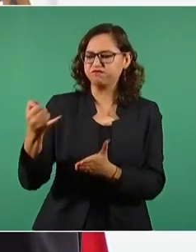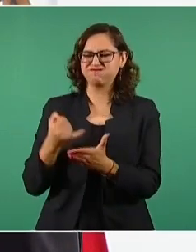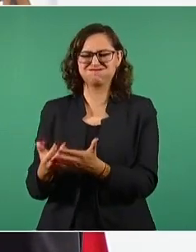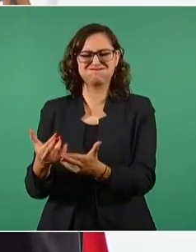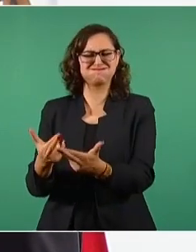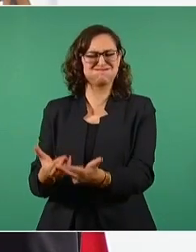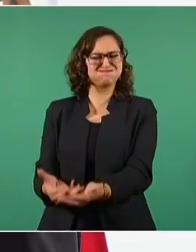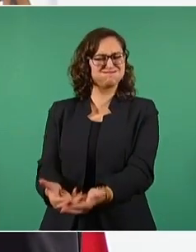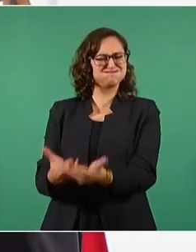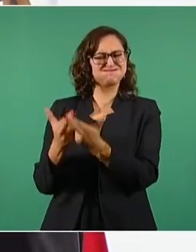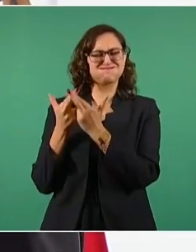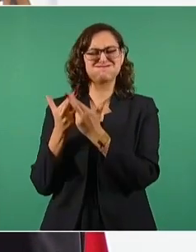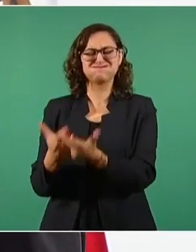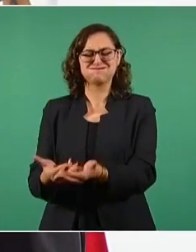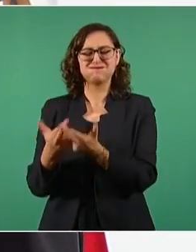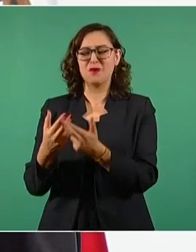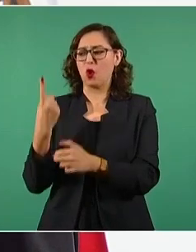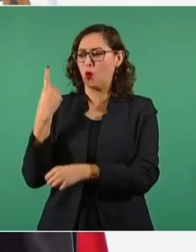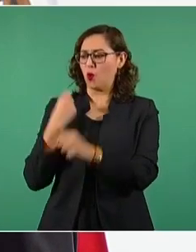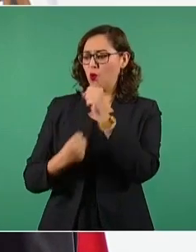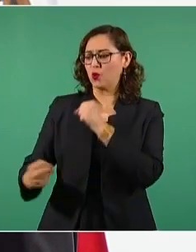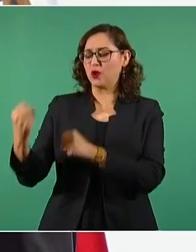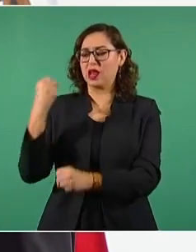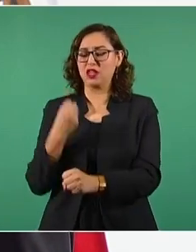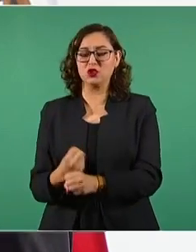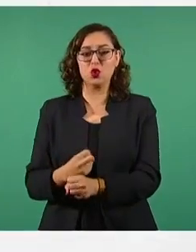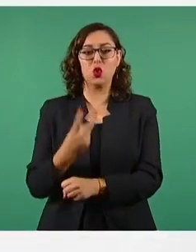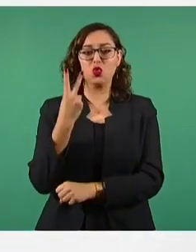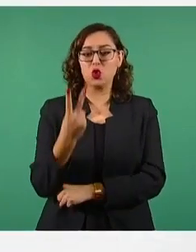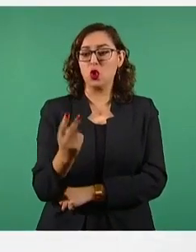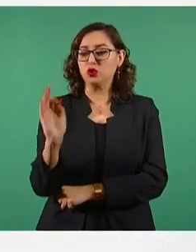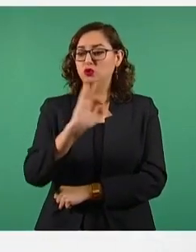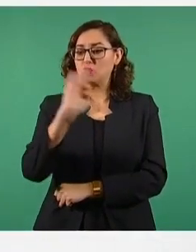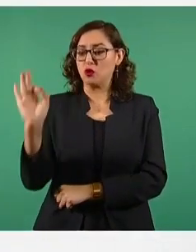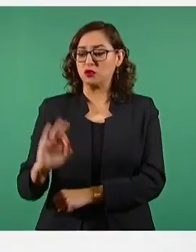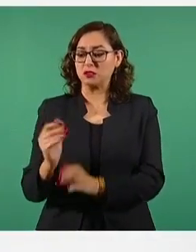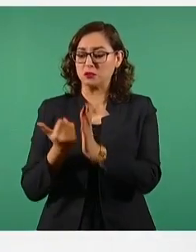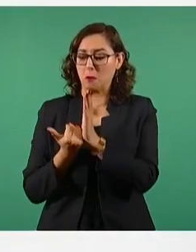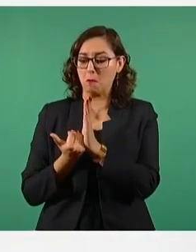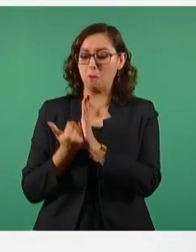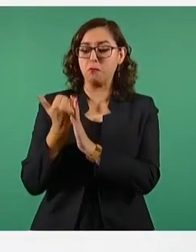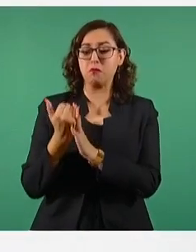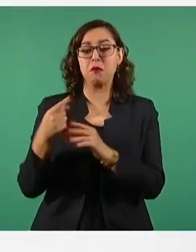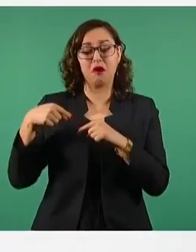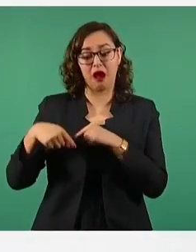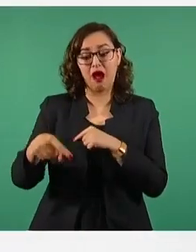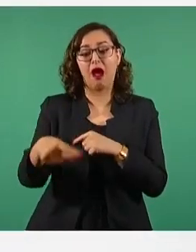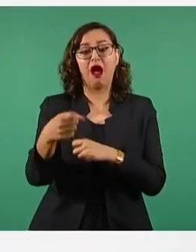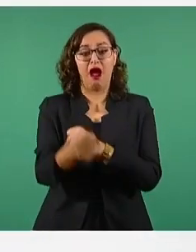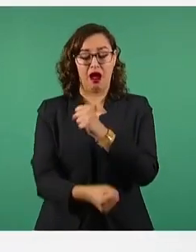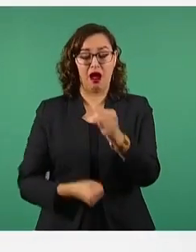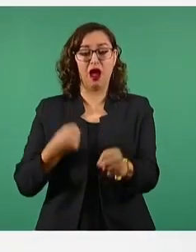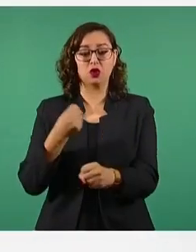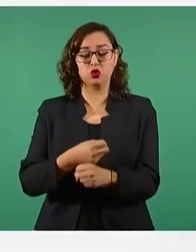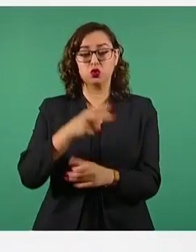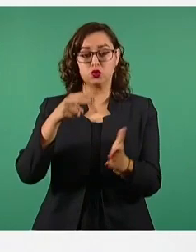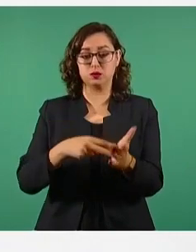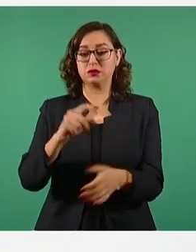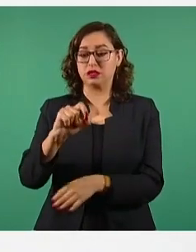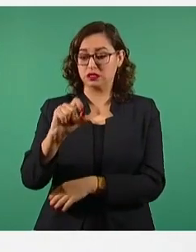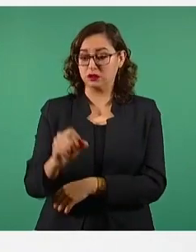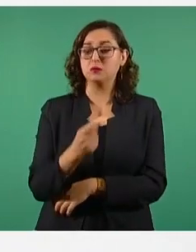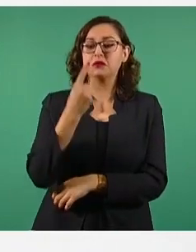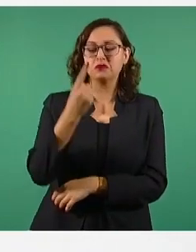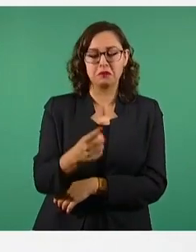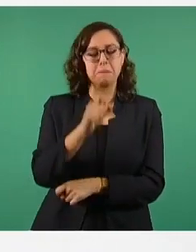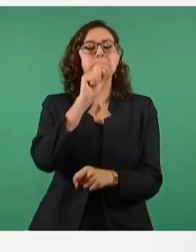agropecuaria aumentó dos por ciento y esa misma tendencia se registra en lo que va de 2021.